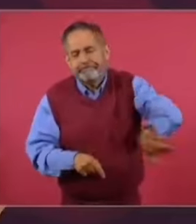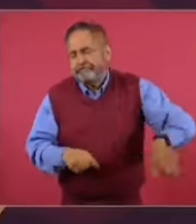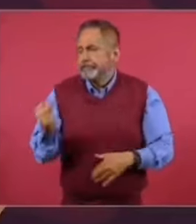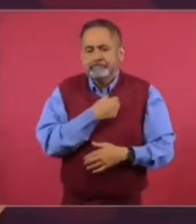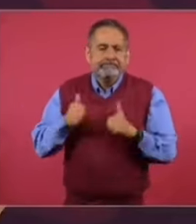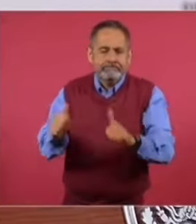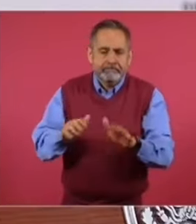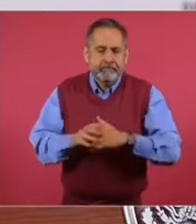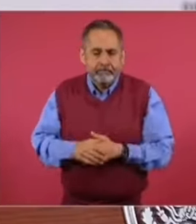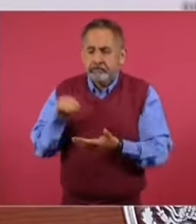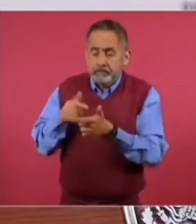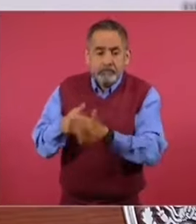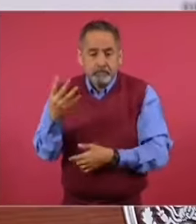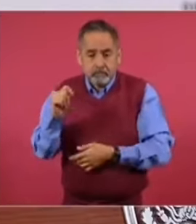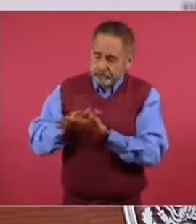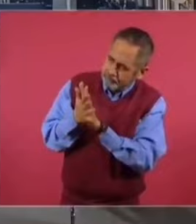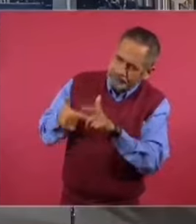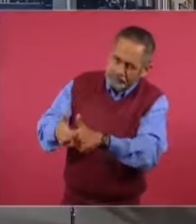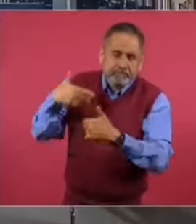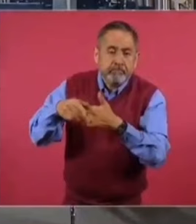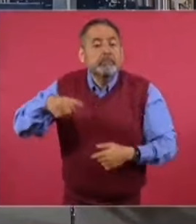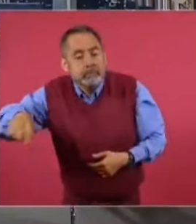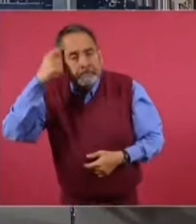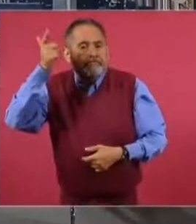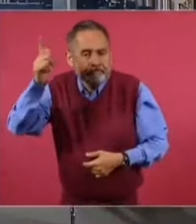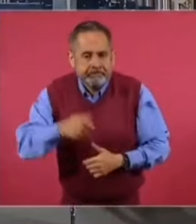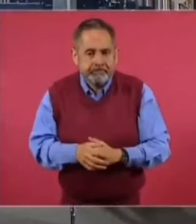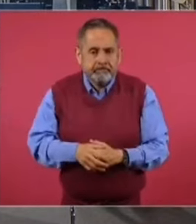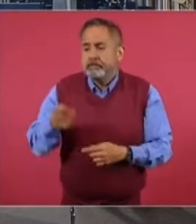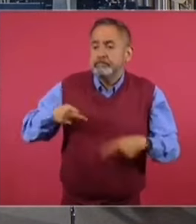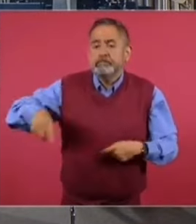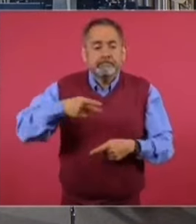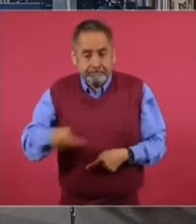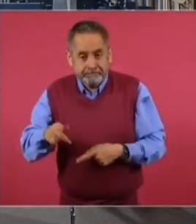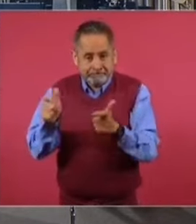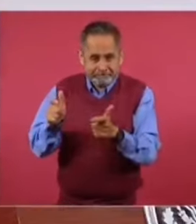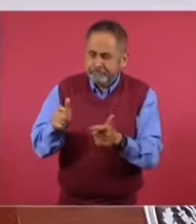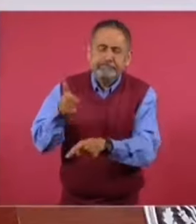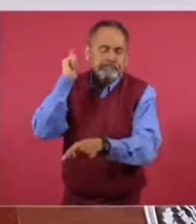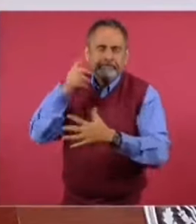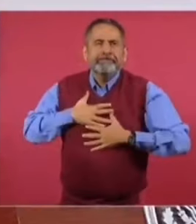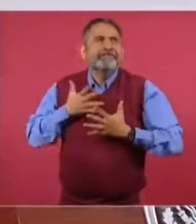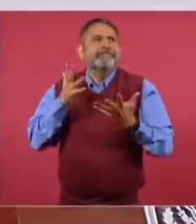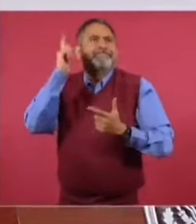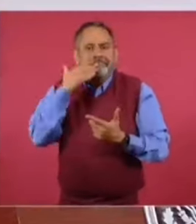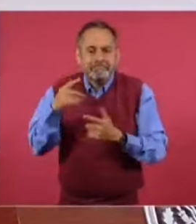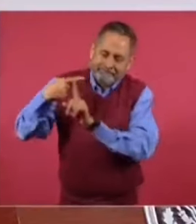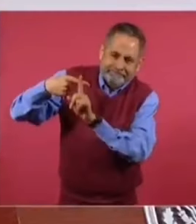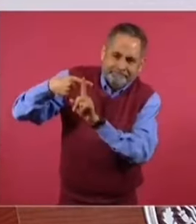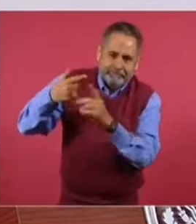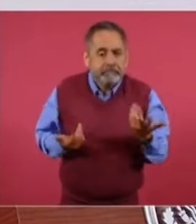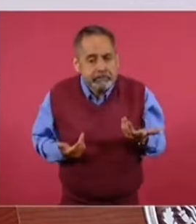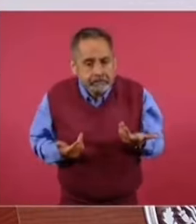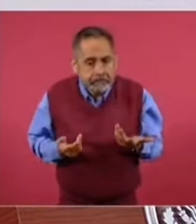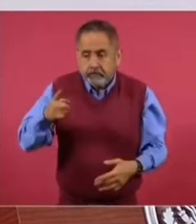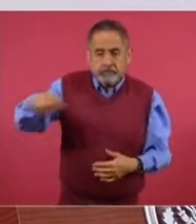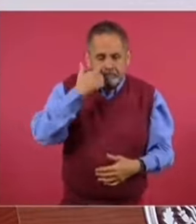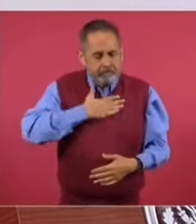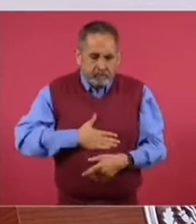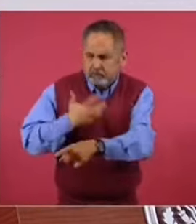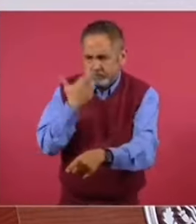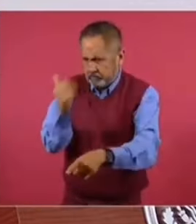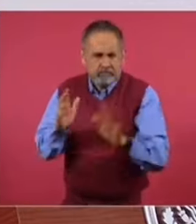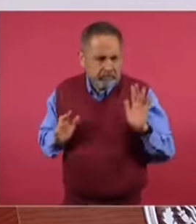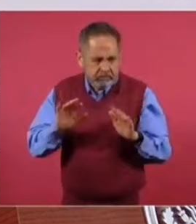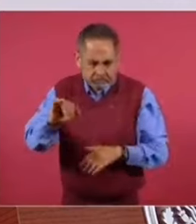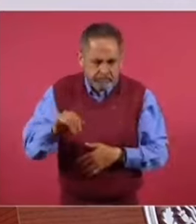Entonces, y va a continuar la transformación. Y tienen esperanza los pobres y los que están exigiendo justicia con